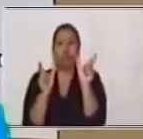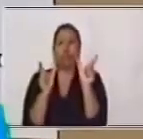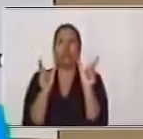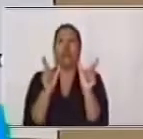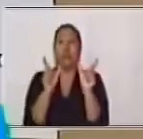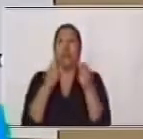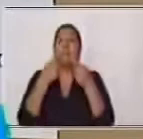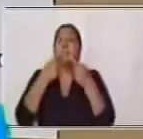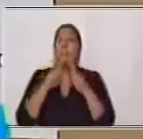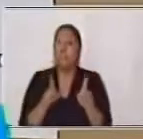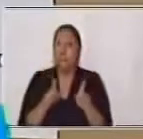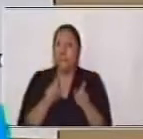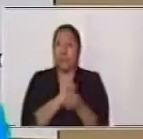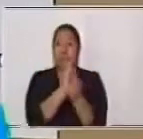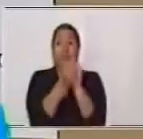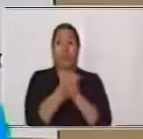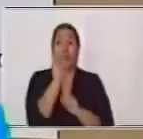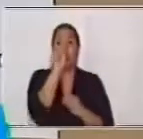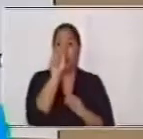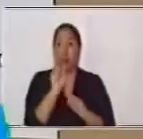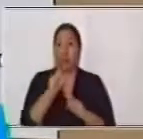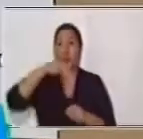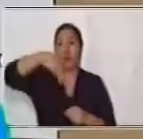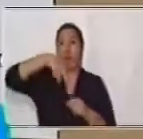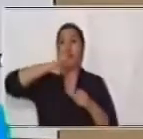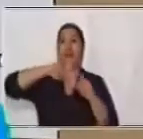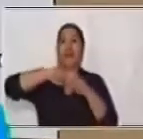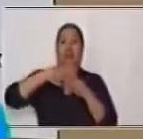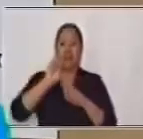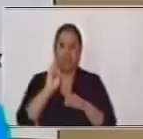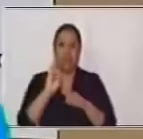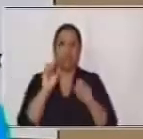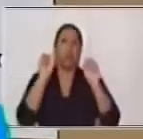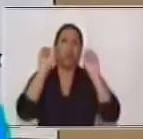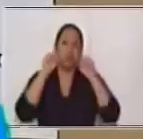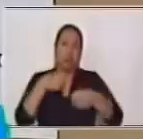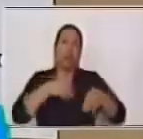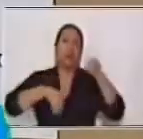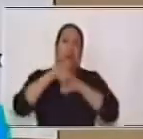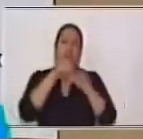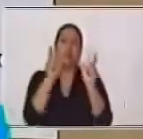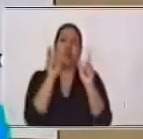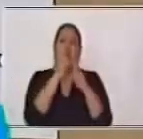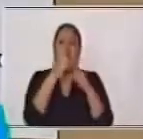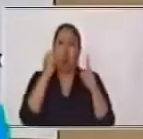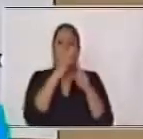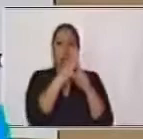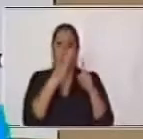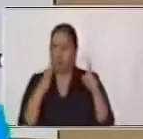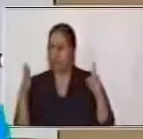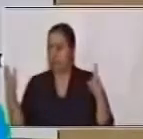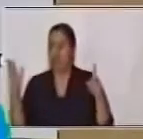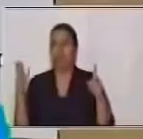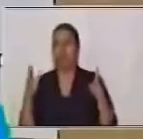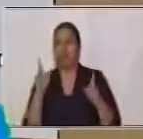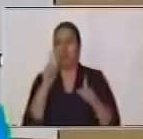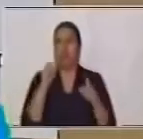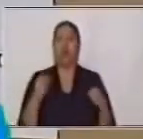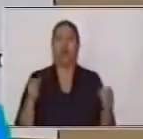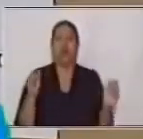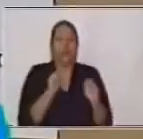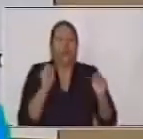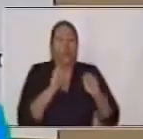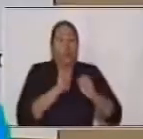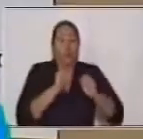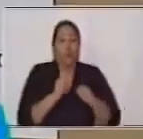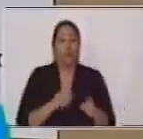subordinante, hace a que haya una oración principal y una oración subordinada. Hace frío, así